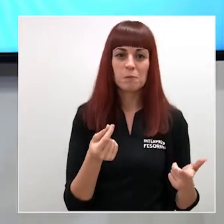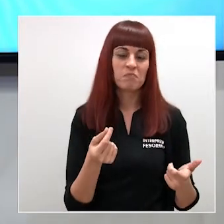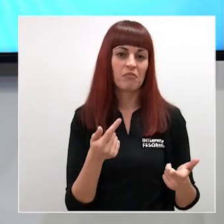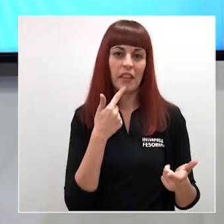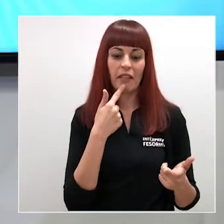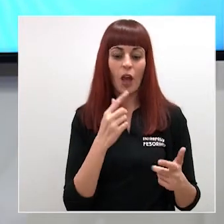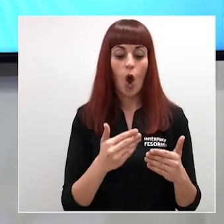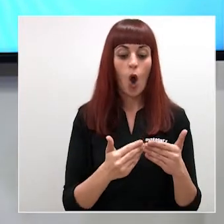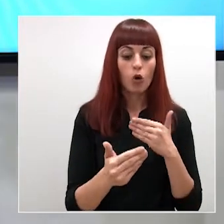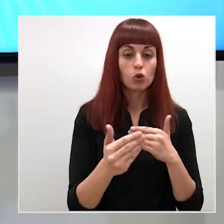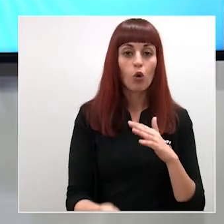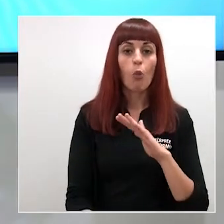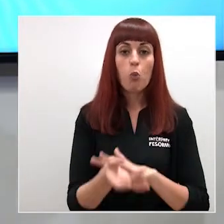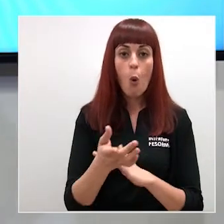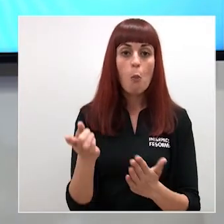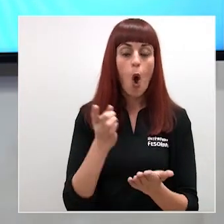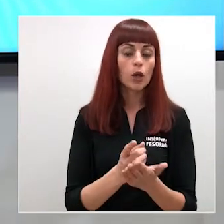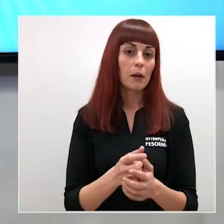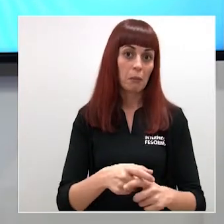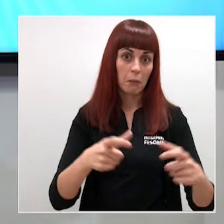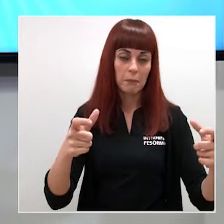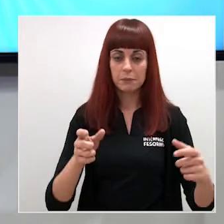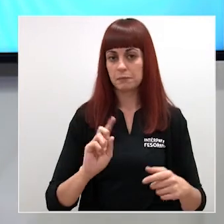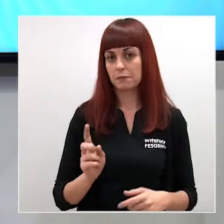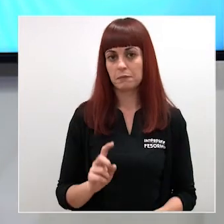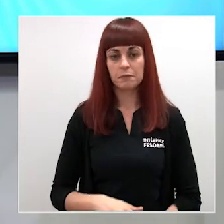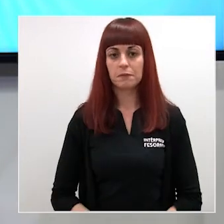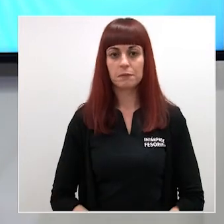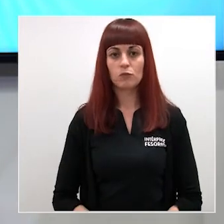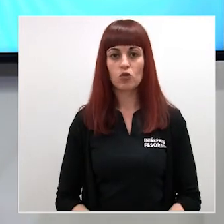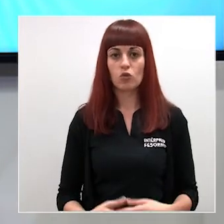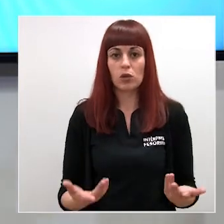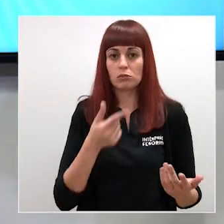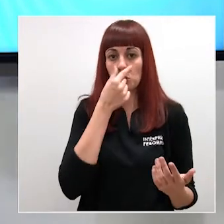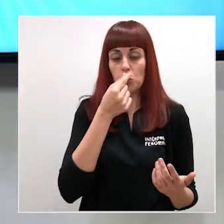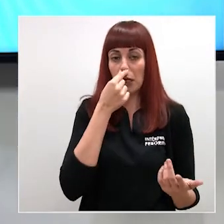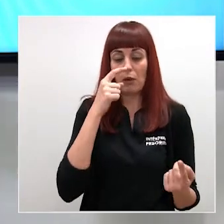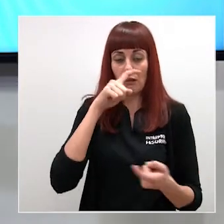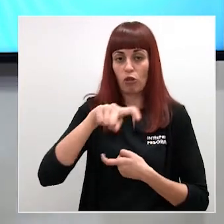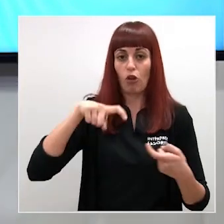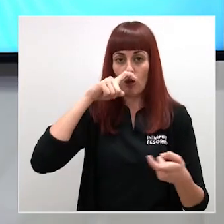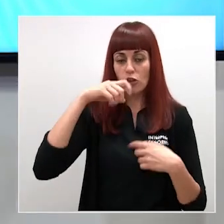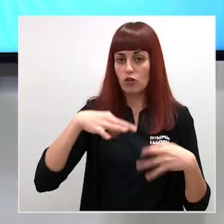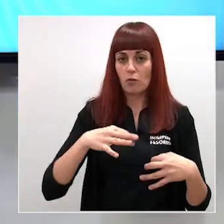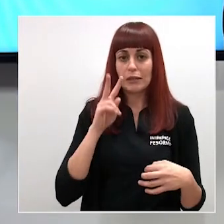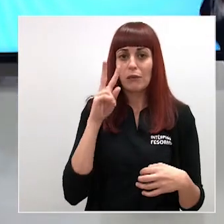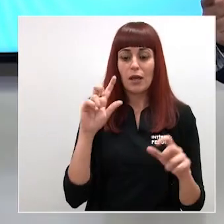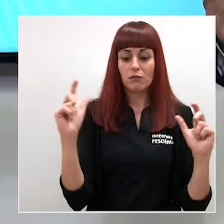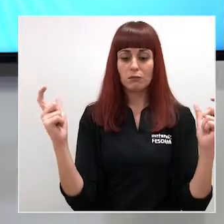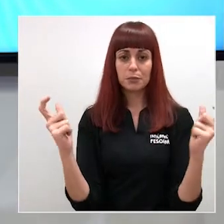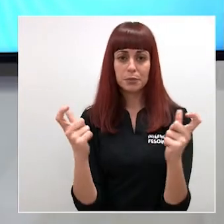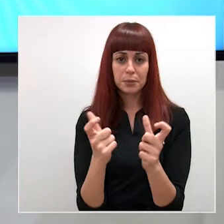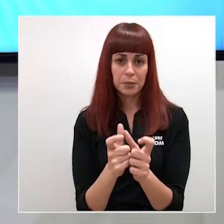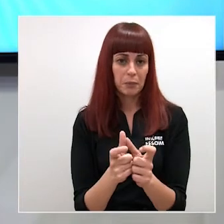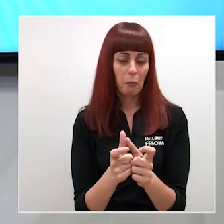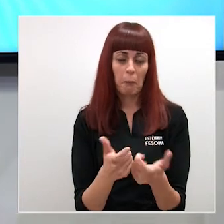pico ni ninguna cosa rara en la evolución normal que tiene lo que es la gripe epidémica cada año se veía un descenso normal como si no hubiera llegado